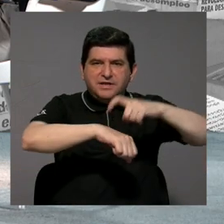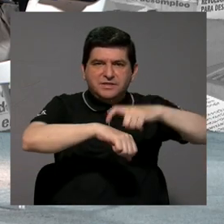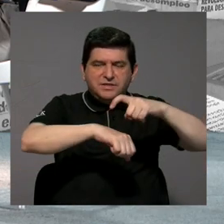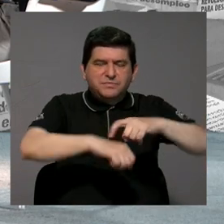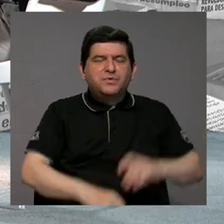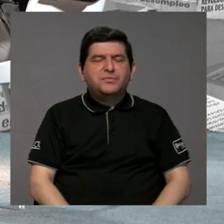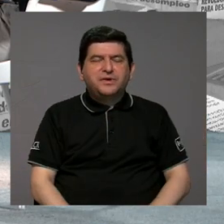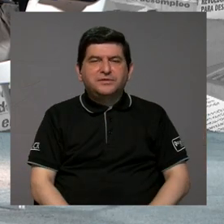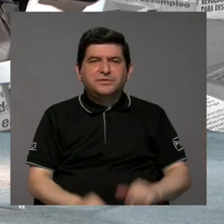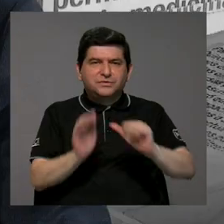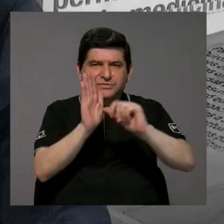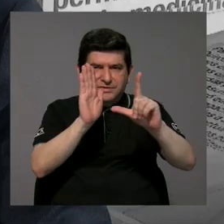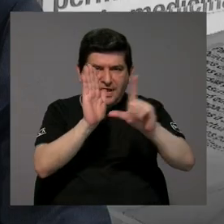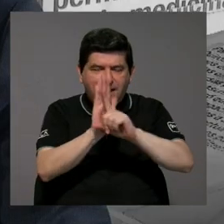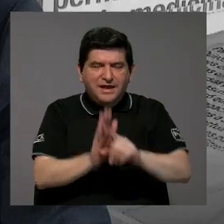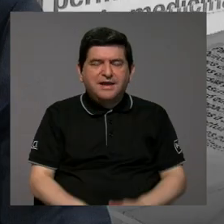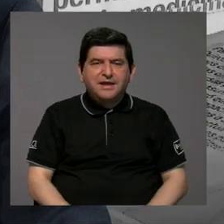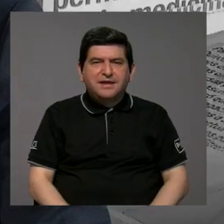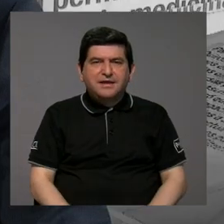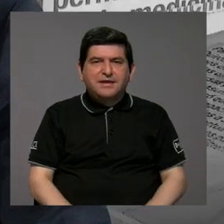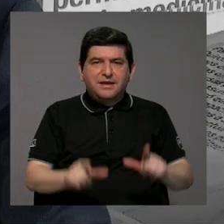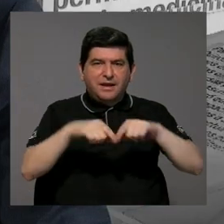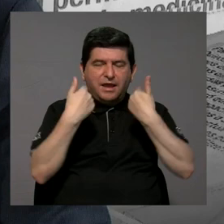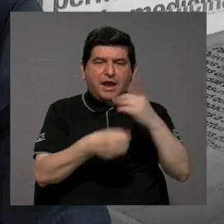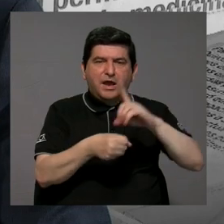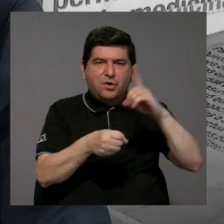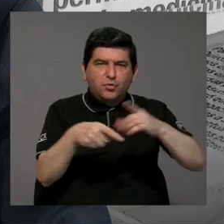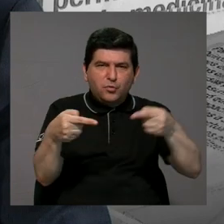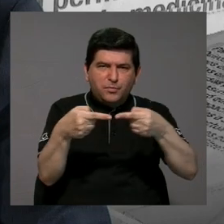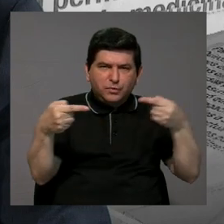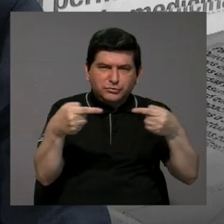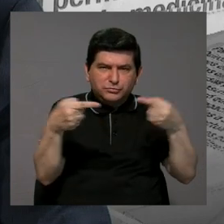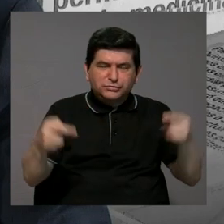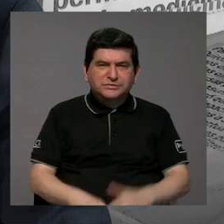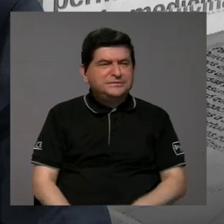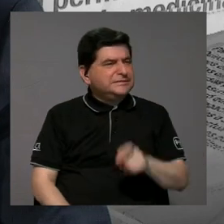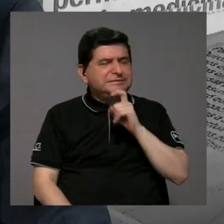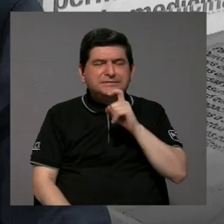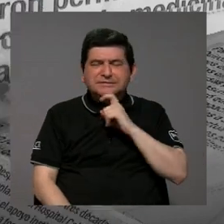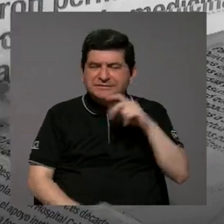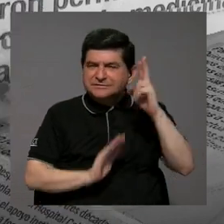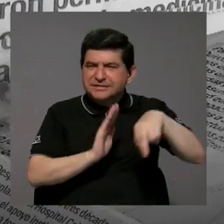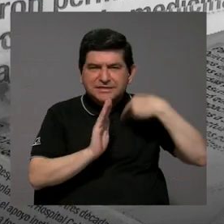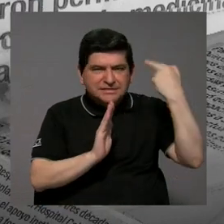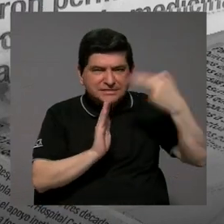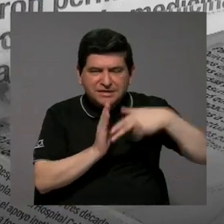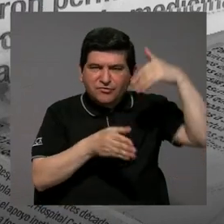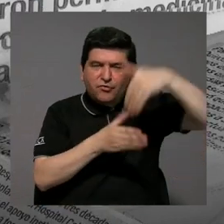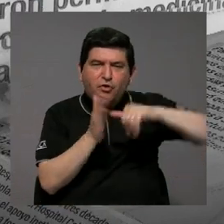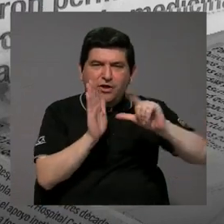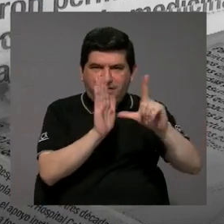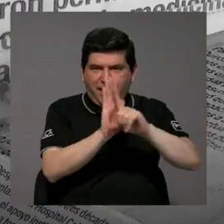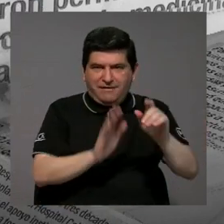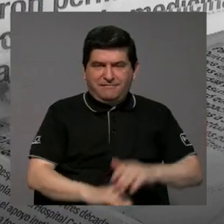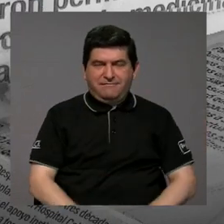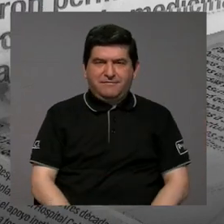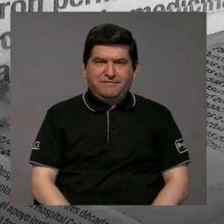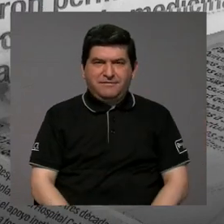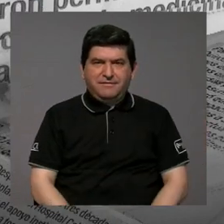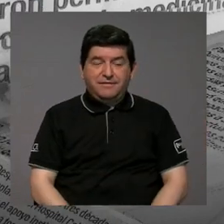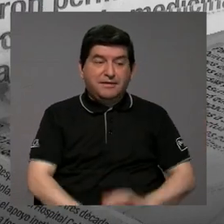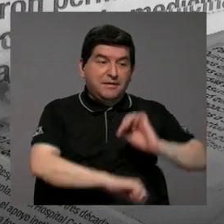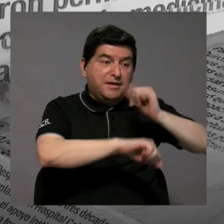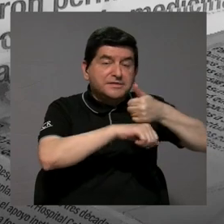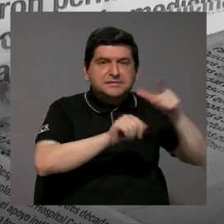los últimos tiempos esa oposición le cuesta realmente jugar un papel importante en la Asamblea, ya sea para